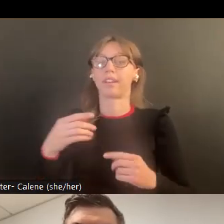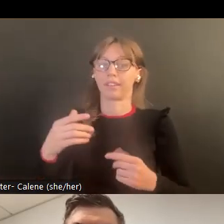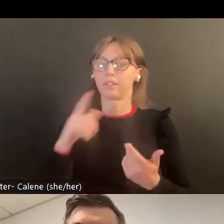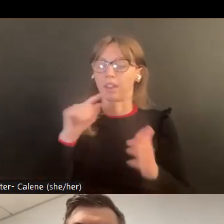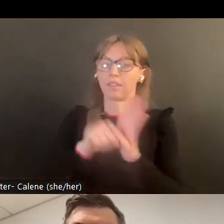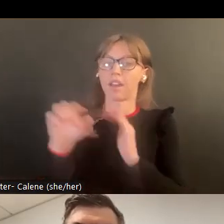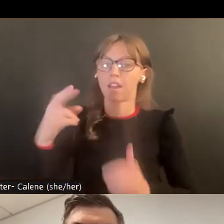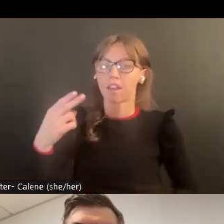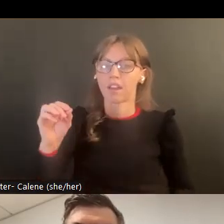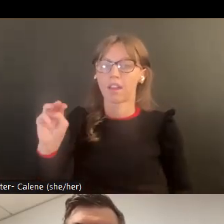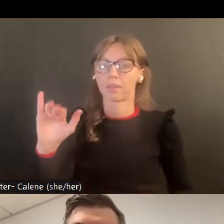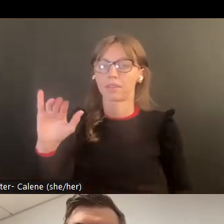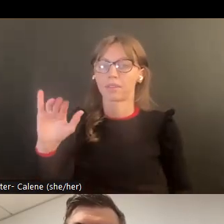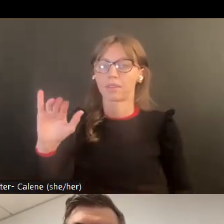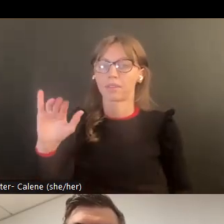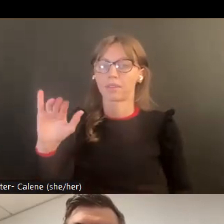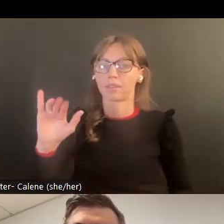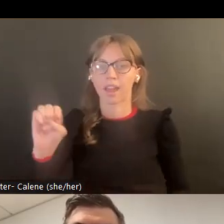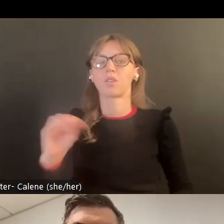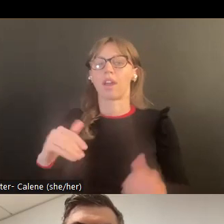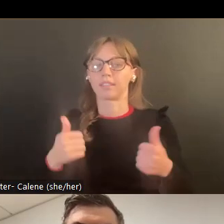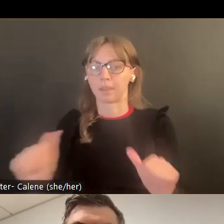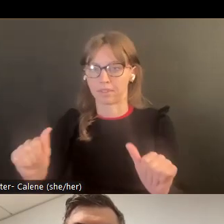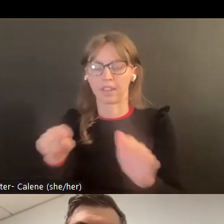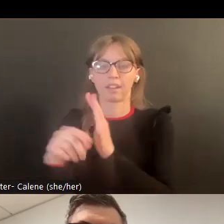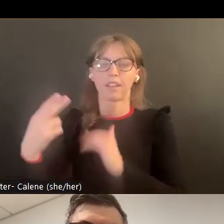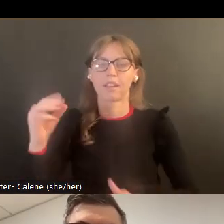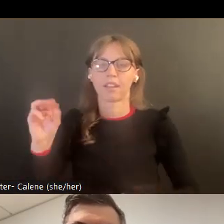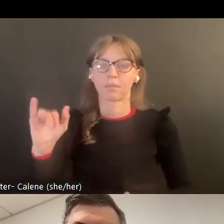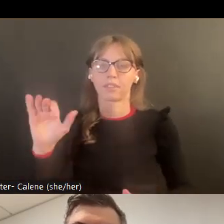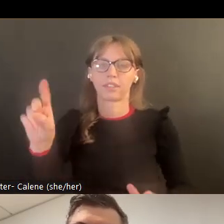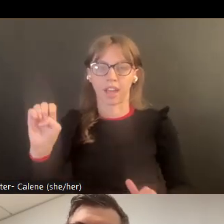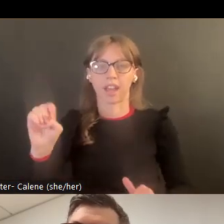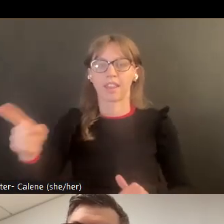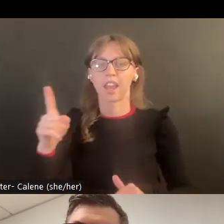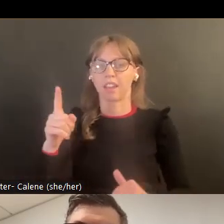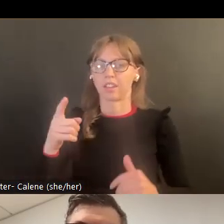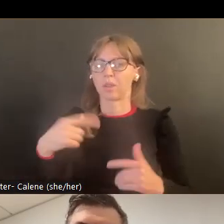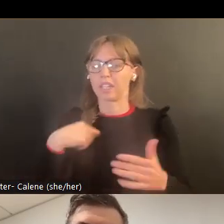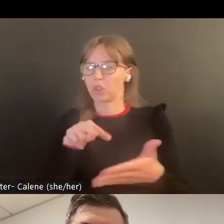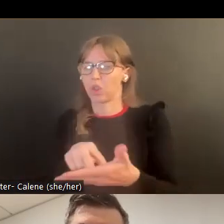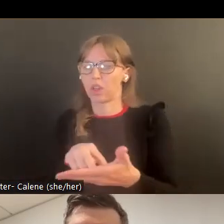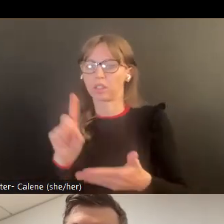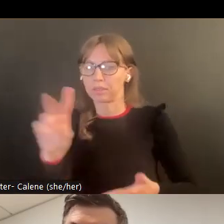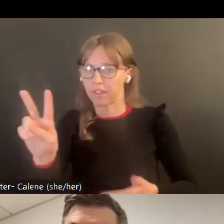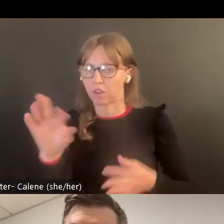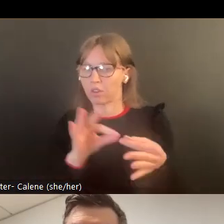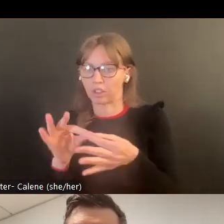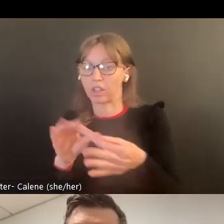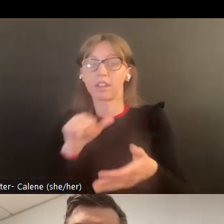donde la homicidia, homicida o intento de homicida fue el primer acto de violencia.